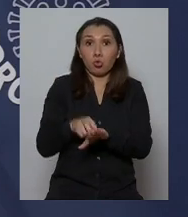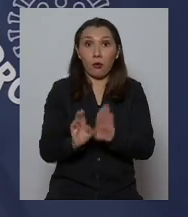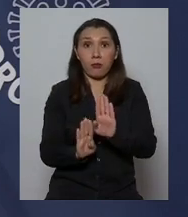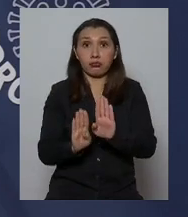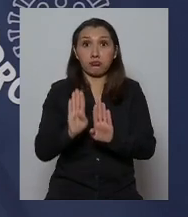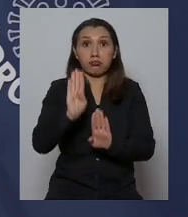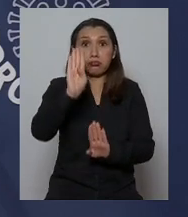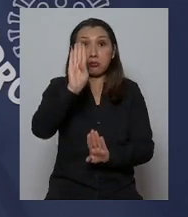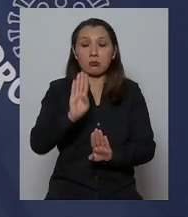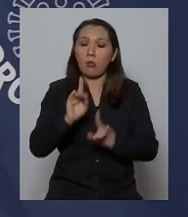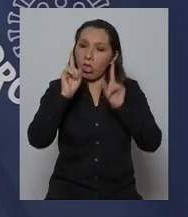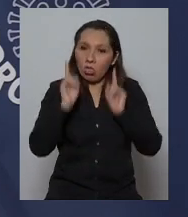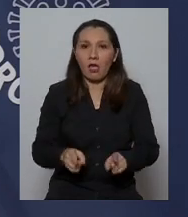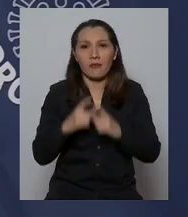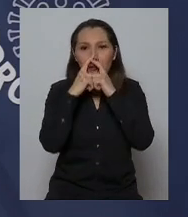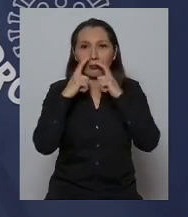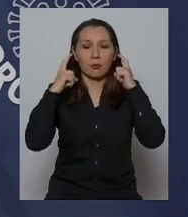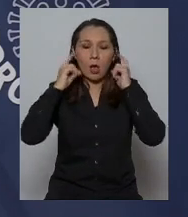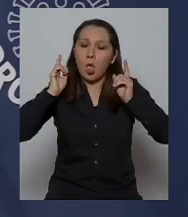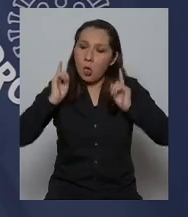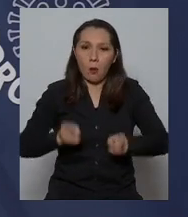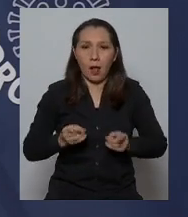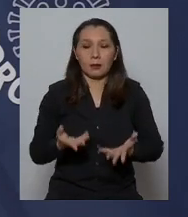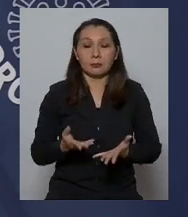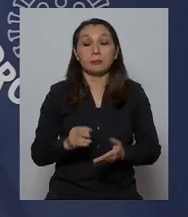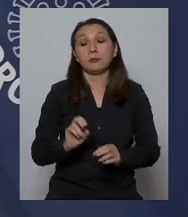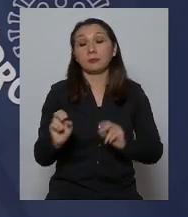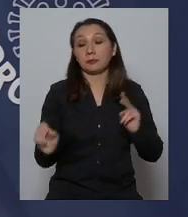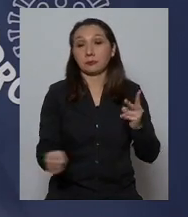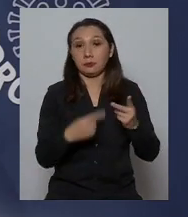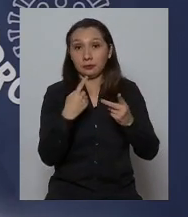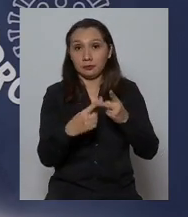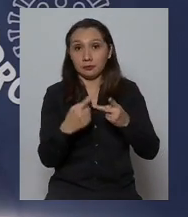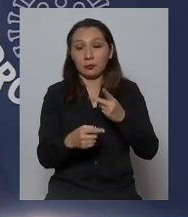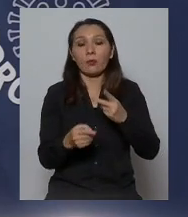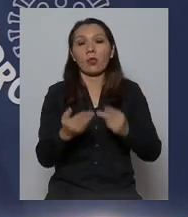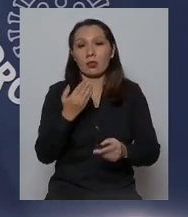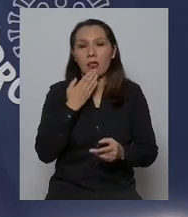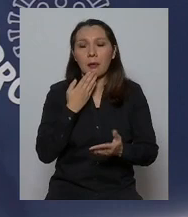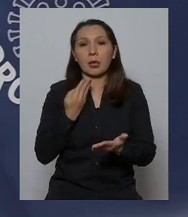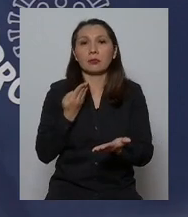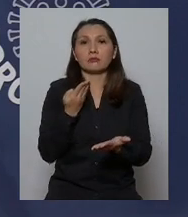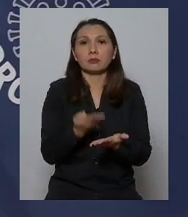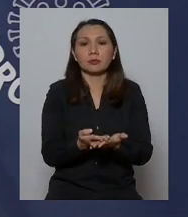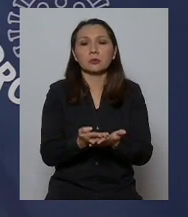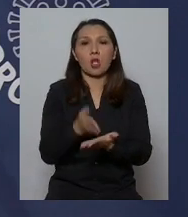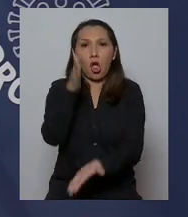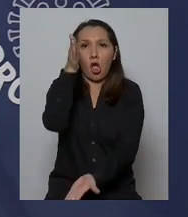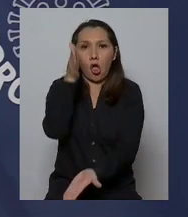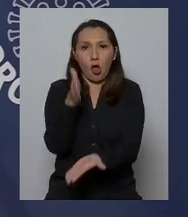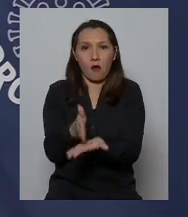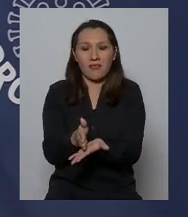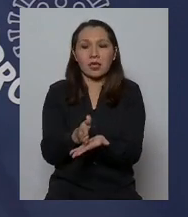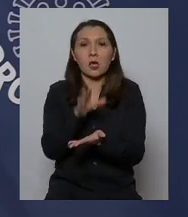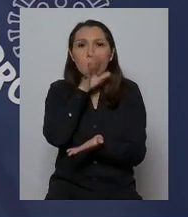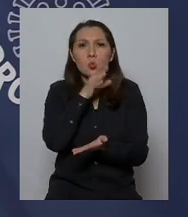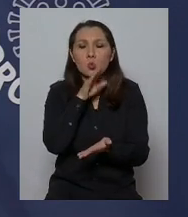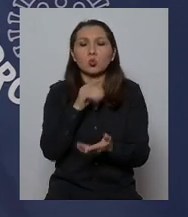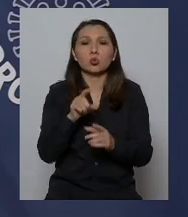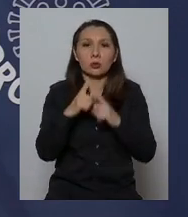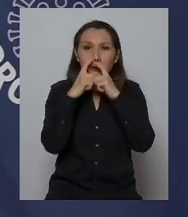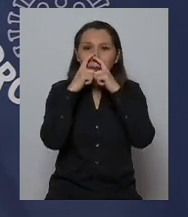usar mascarilla. En segundo lugar, se dispone el uso obligatorio de